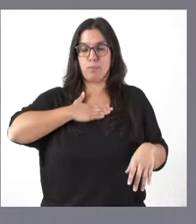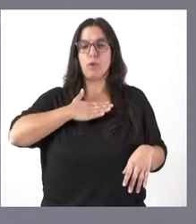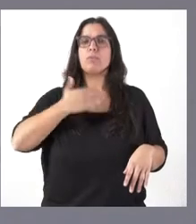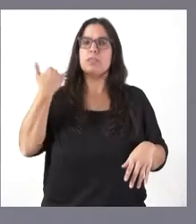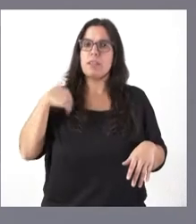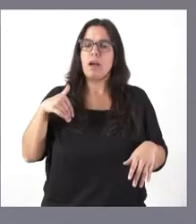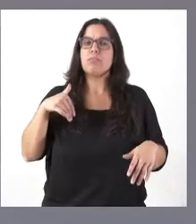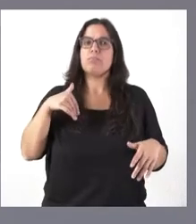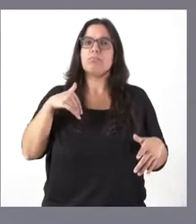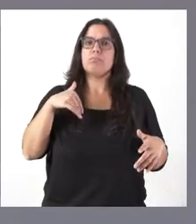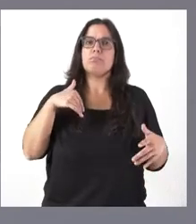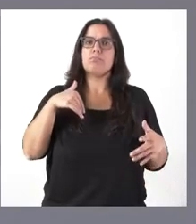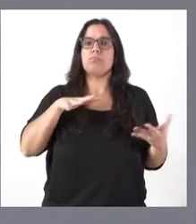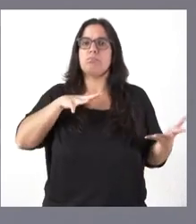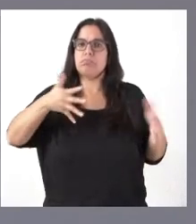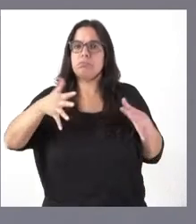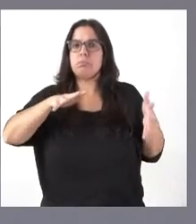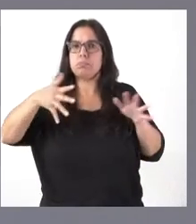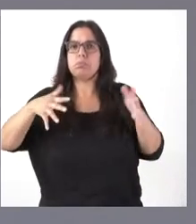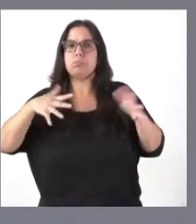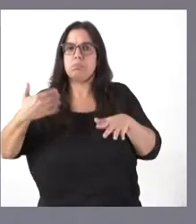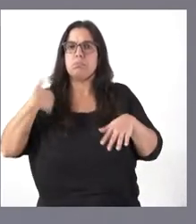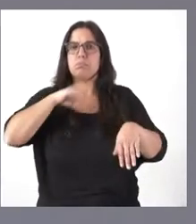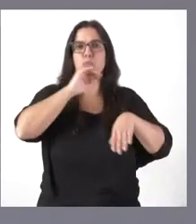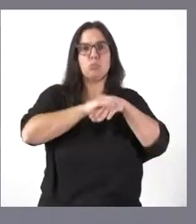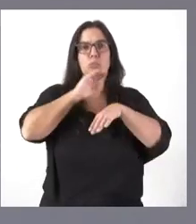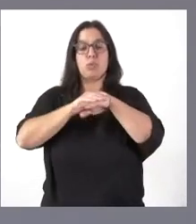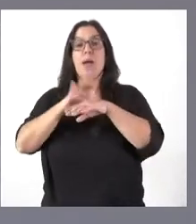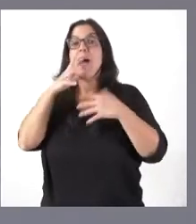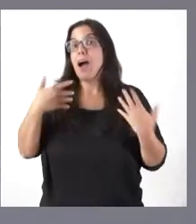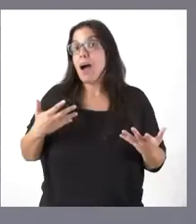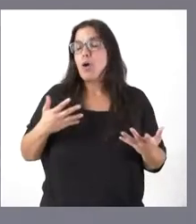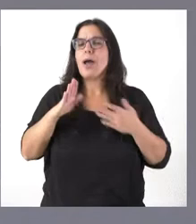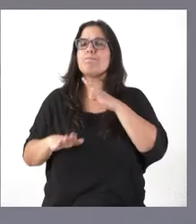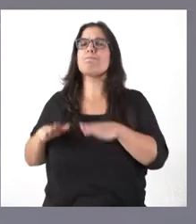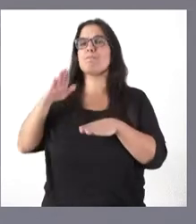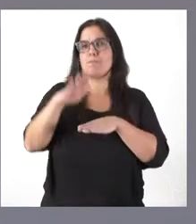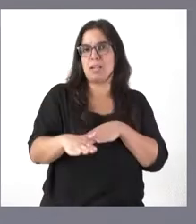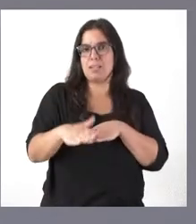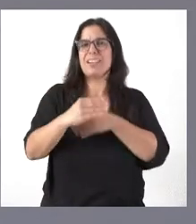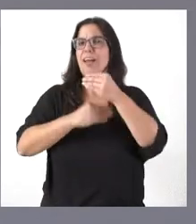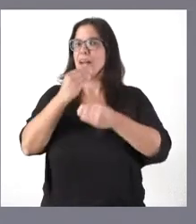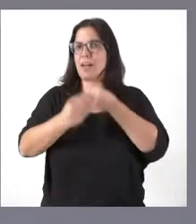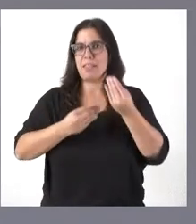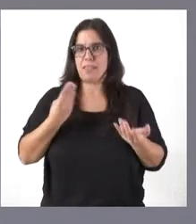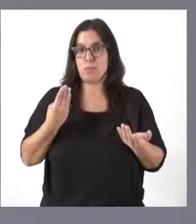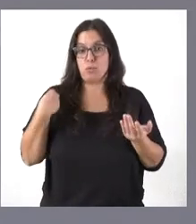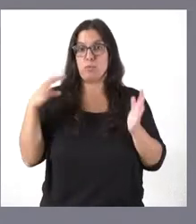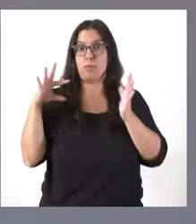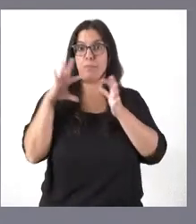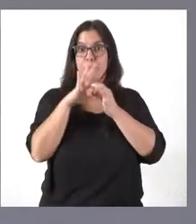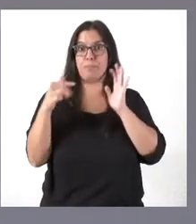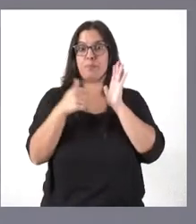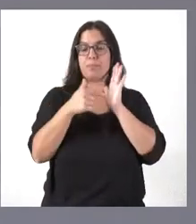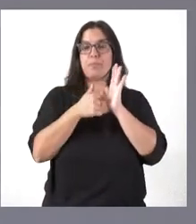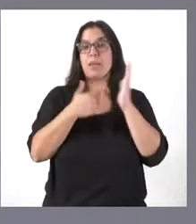desarrollando, las hemos venido aplicando. Lo que hacemos ahora todavía es un paso más en la toma de este acuerdo. Saben ustedes